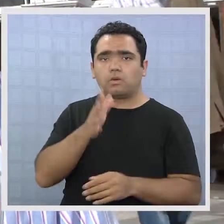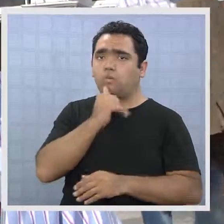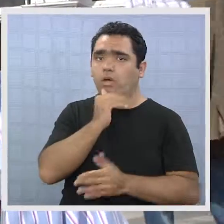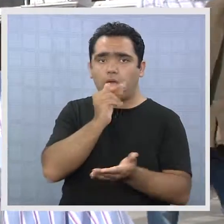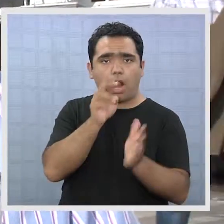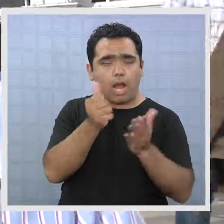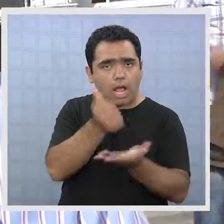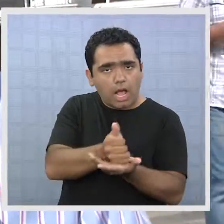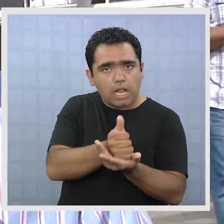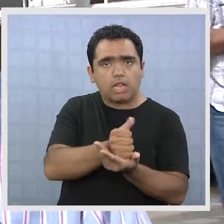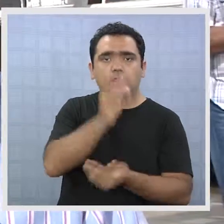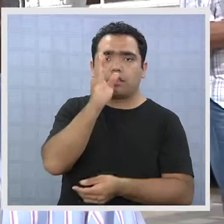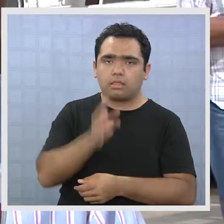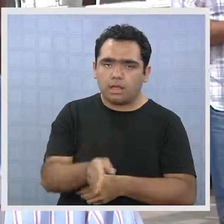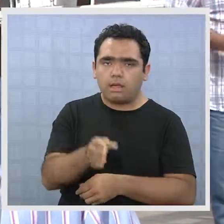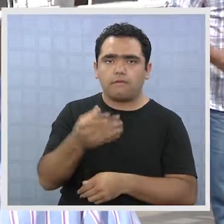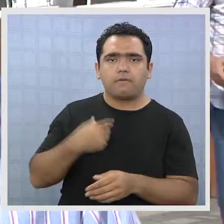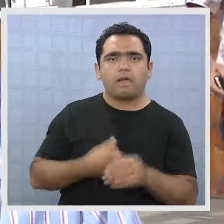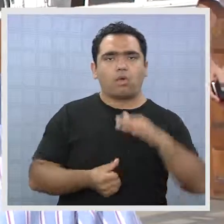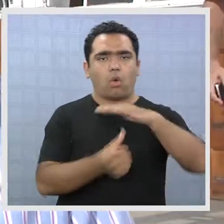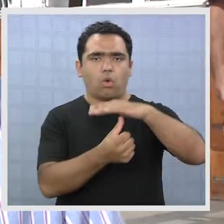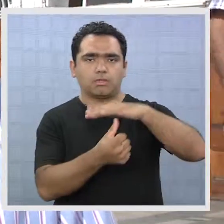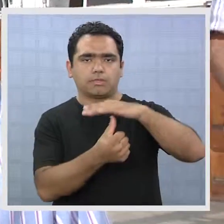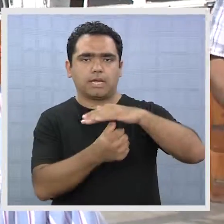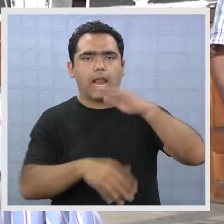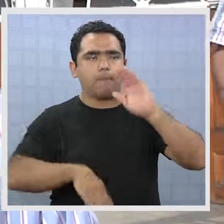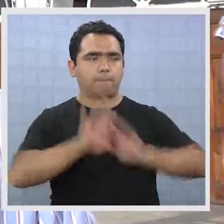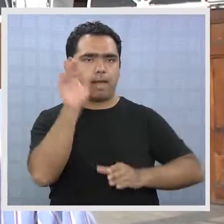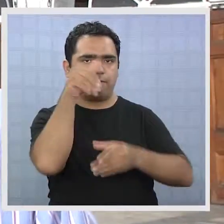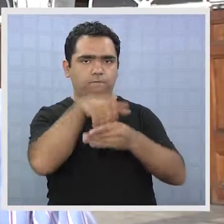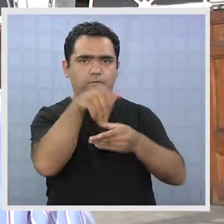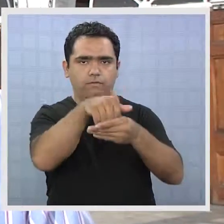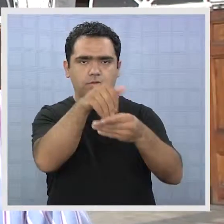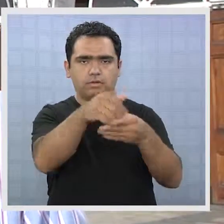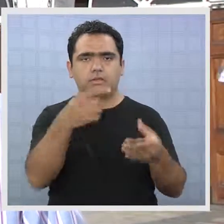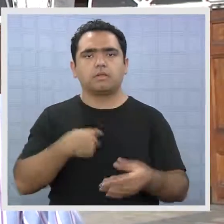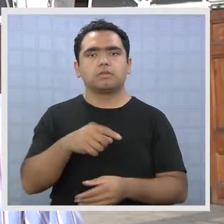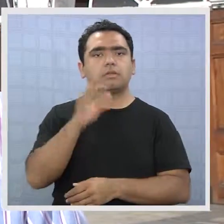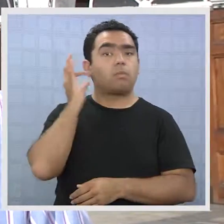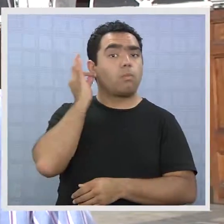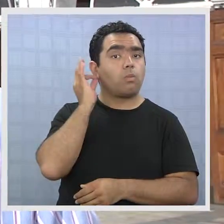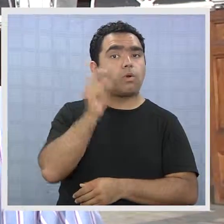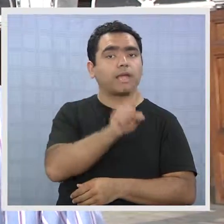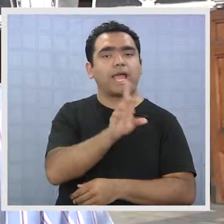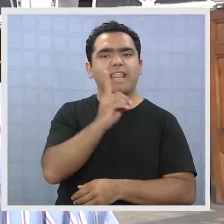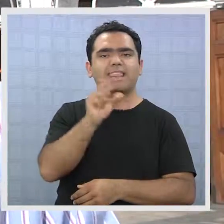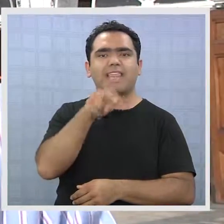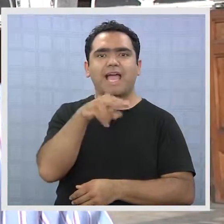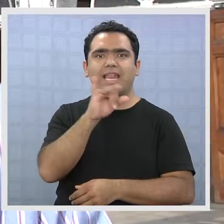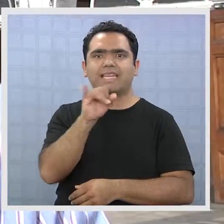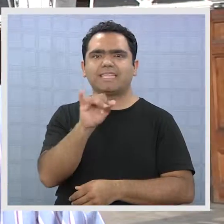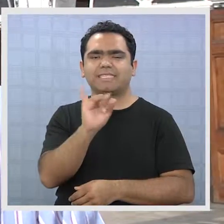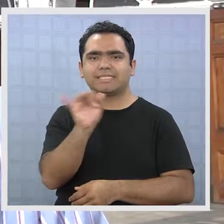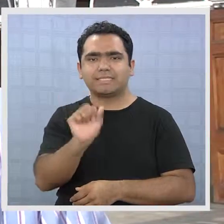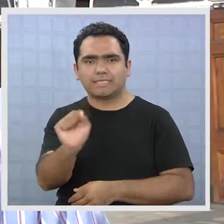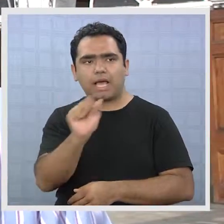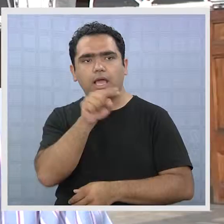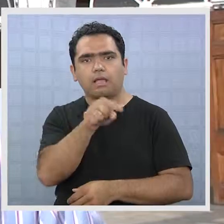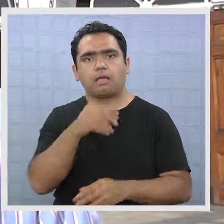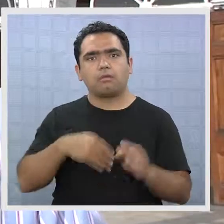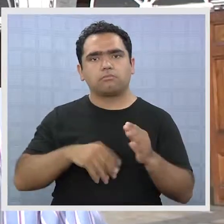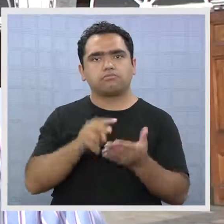Si no teníamos alcalde, tiene que ser el concejal más votado. Por eso le tocó saber a la compañera Dani Sastudillo, que lo hizo bastante bien.